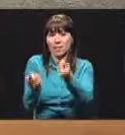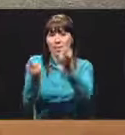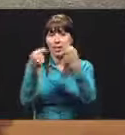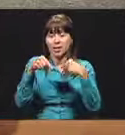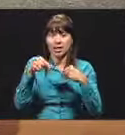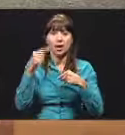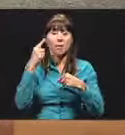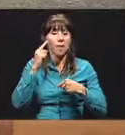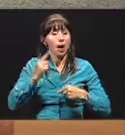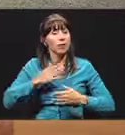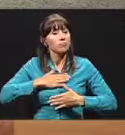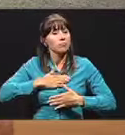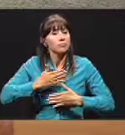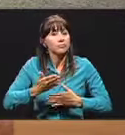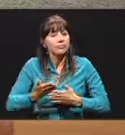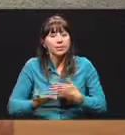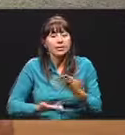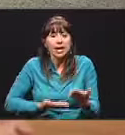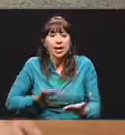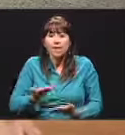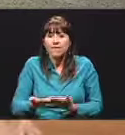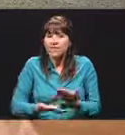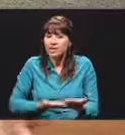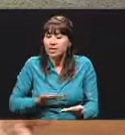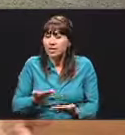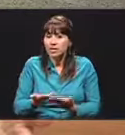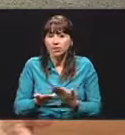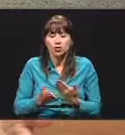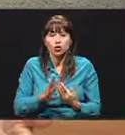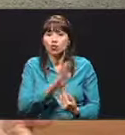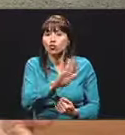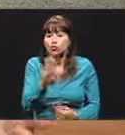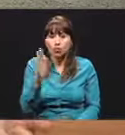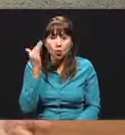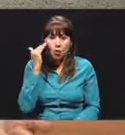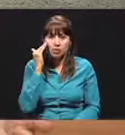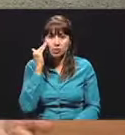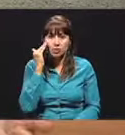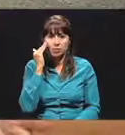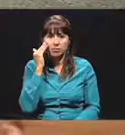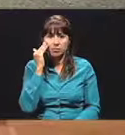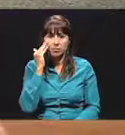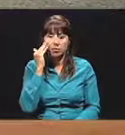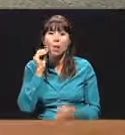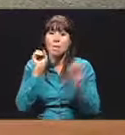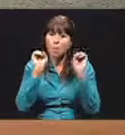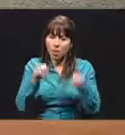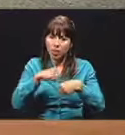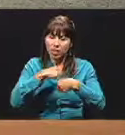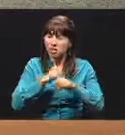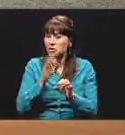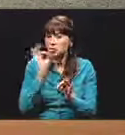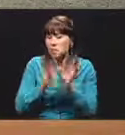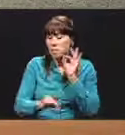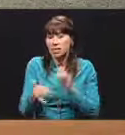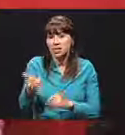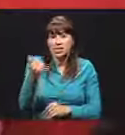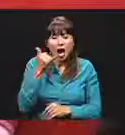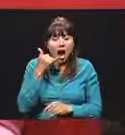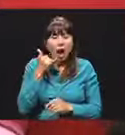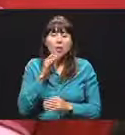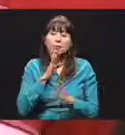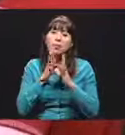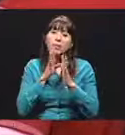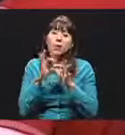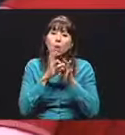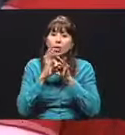a poner al servicio sus conocimientos, Pueden hacerlo, simplemente nos llaman,